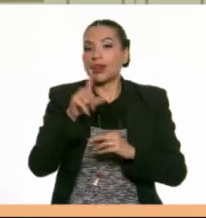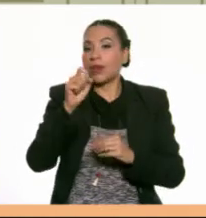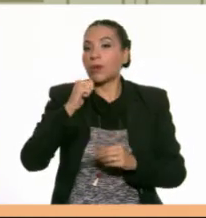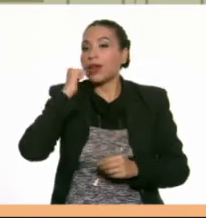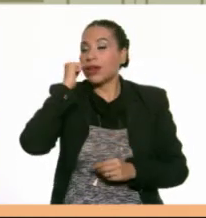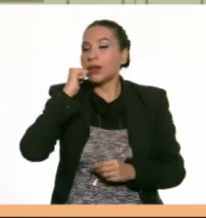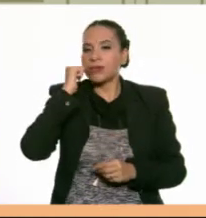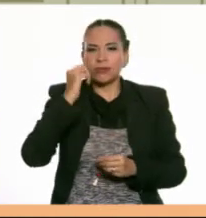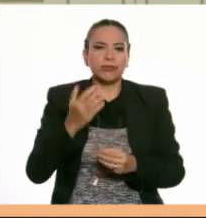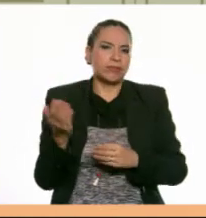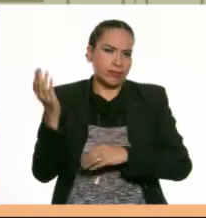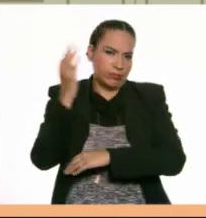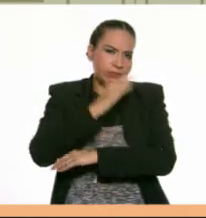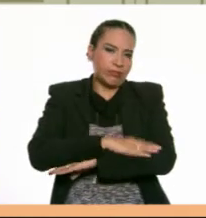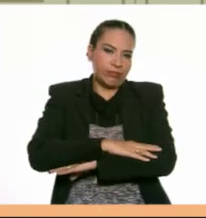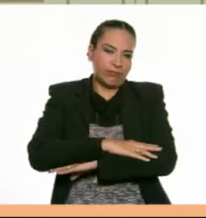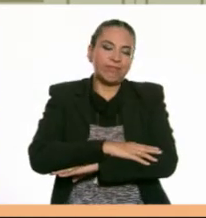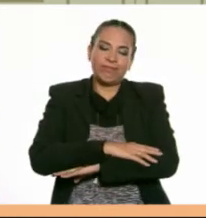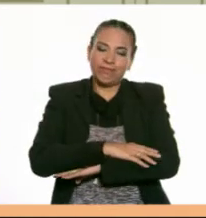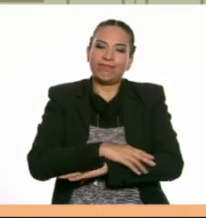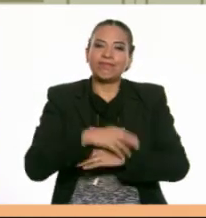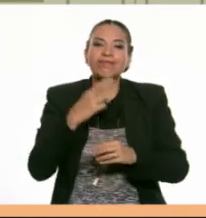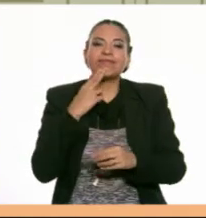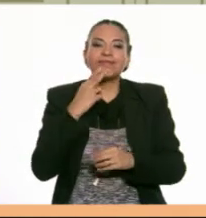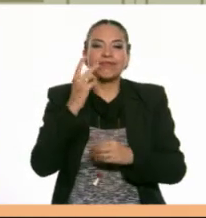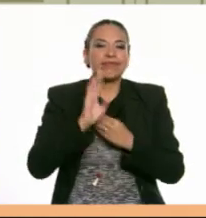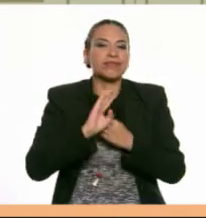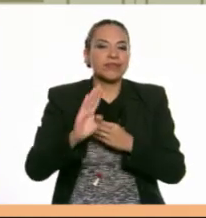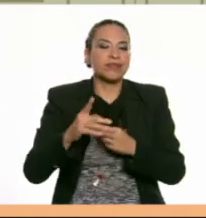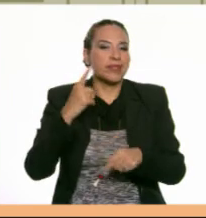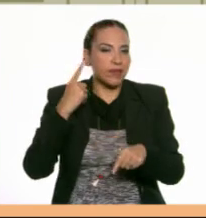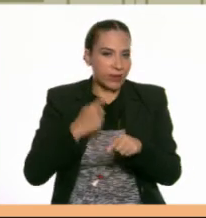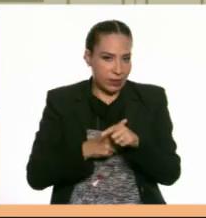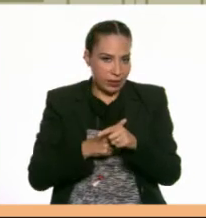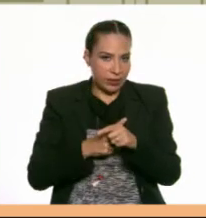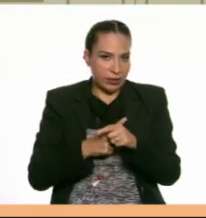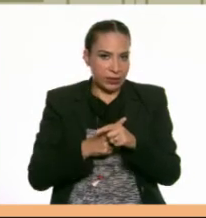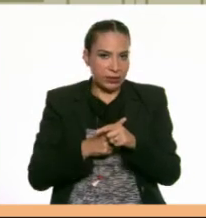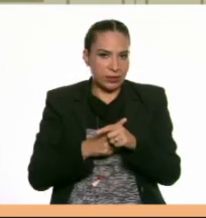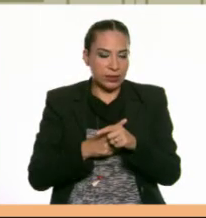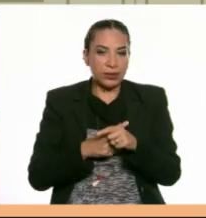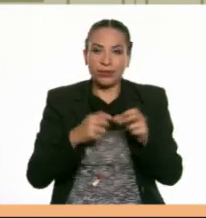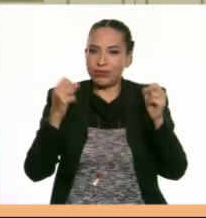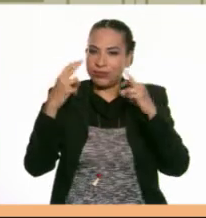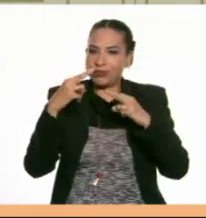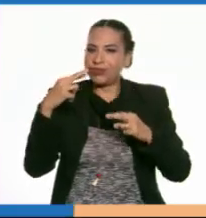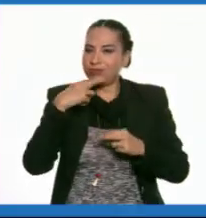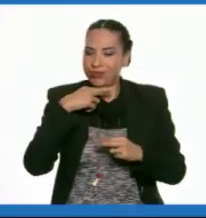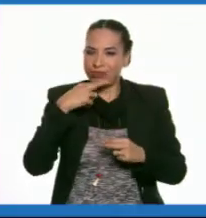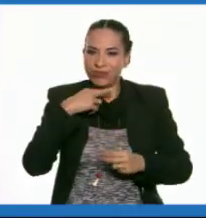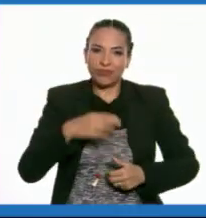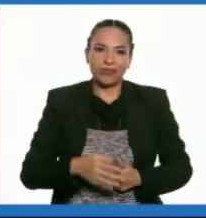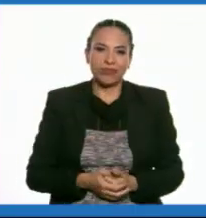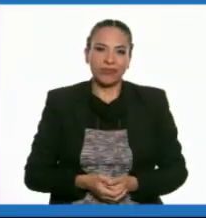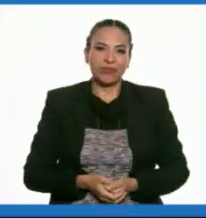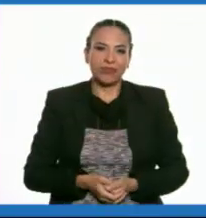agua y con jabón varias veces al día los mantendrá alejados de las enfermedades. ¡Nos vemos pronto!